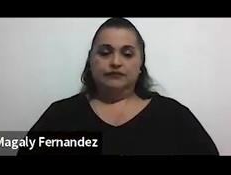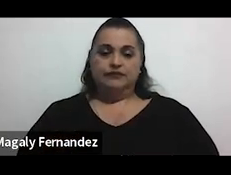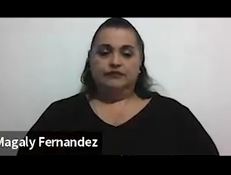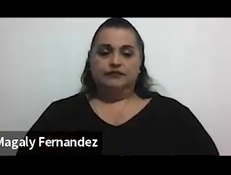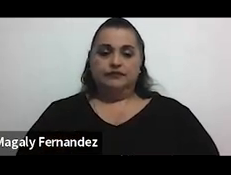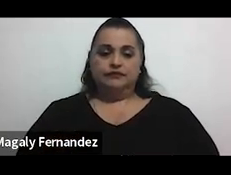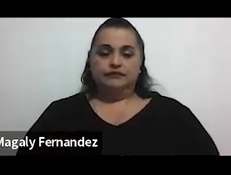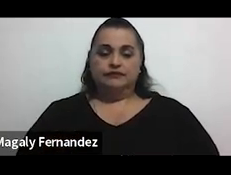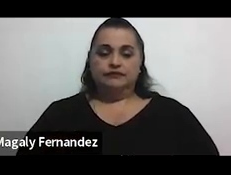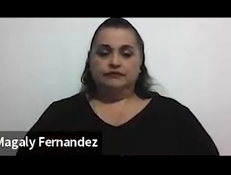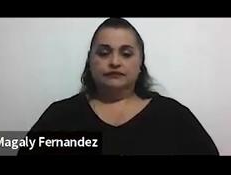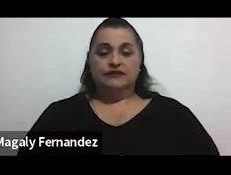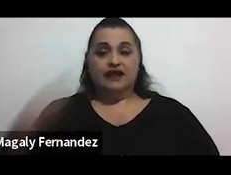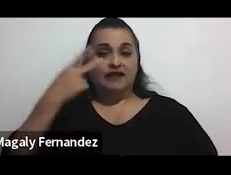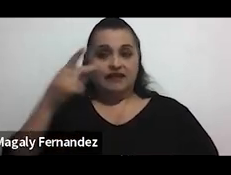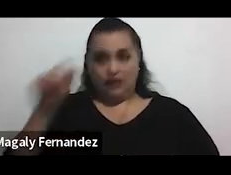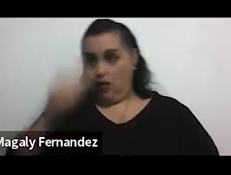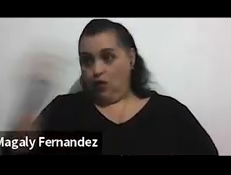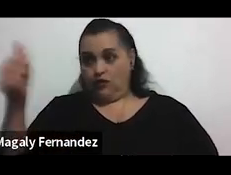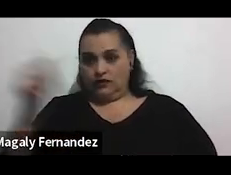Vamos a ver la otra pregunta.